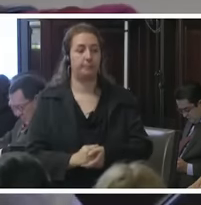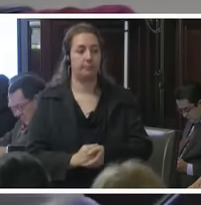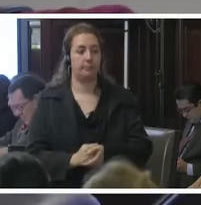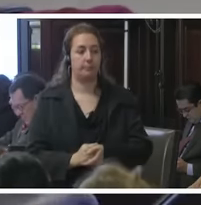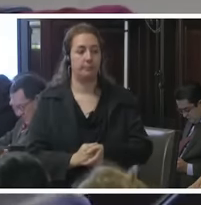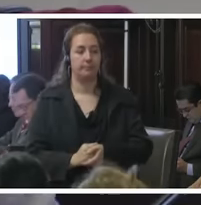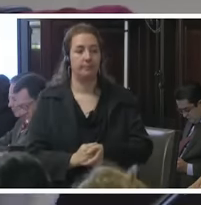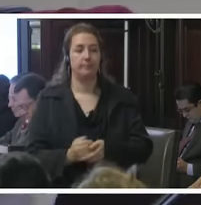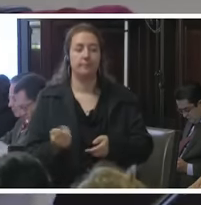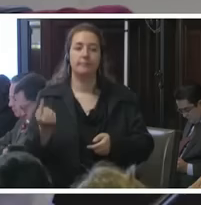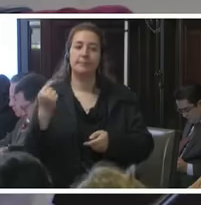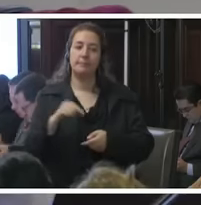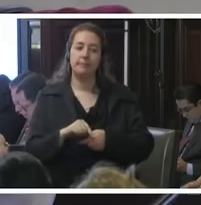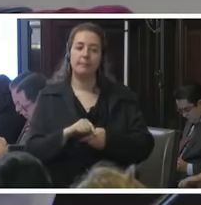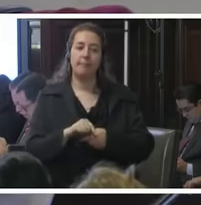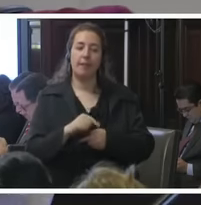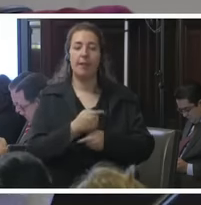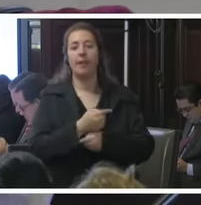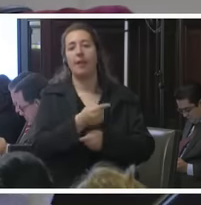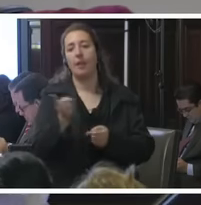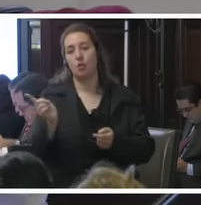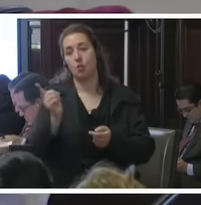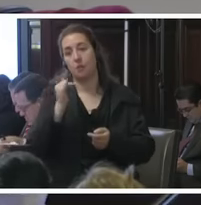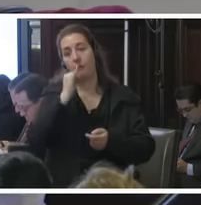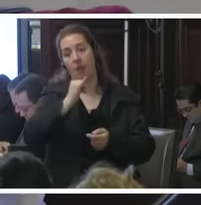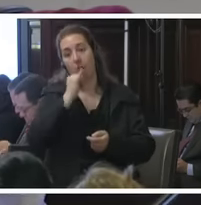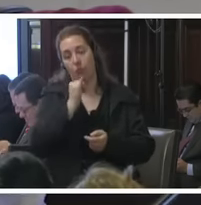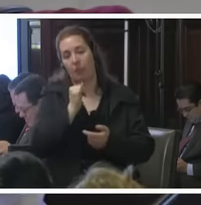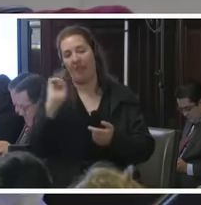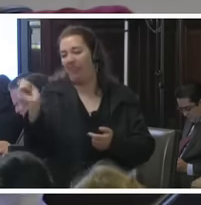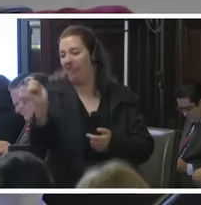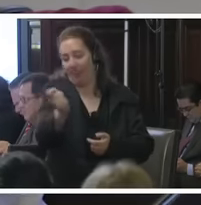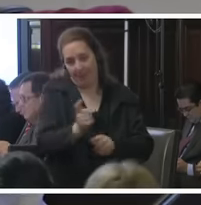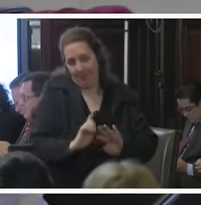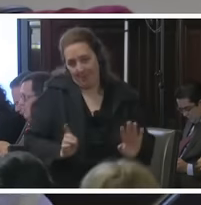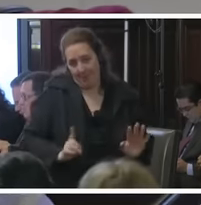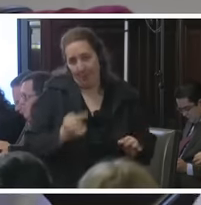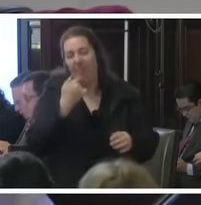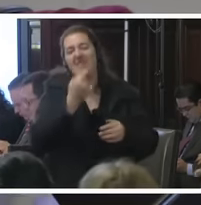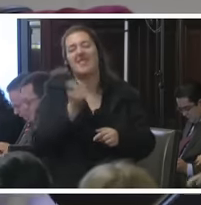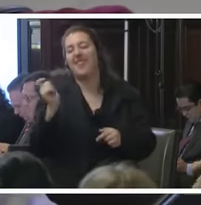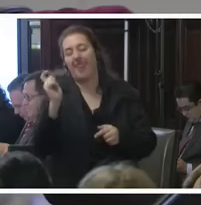Y ellos se van a identificar. No les voy a robar su tiempo.